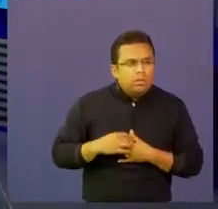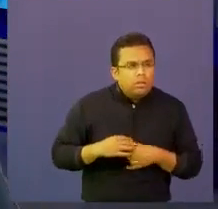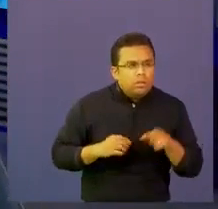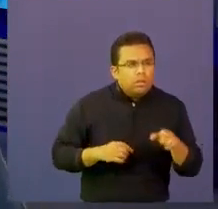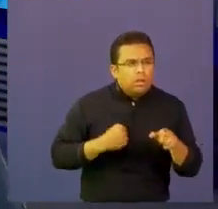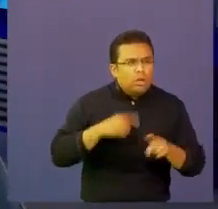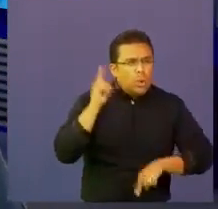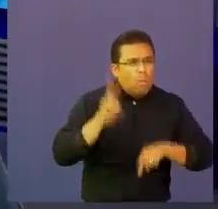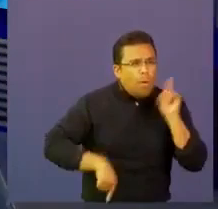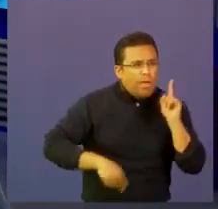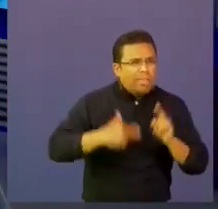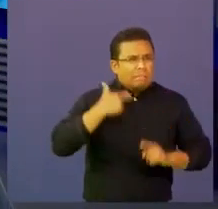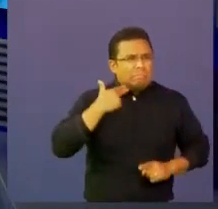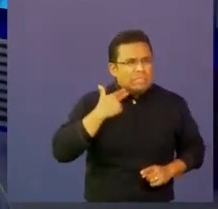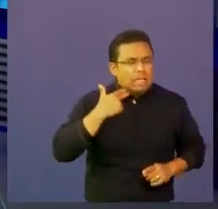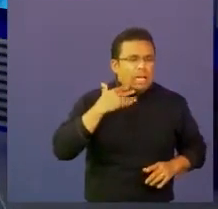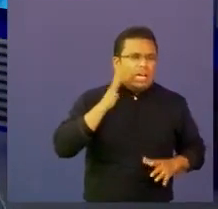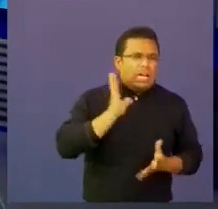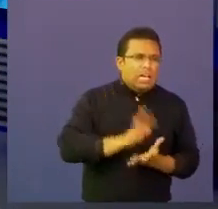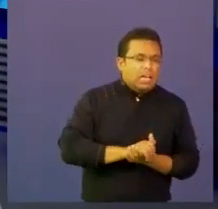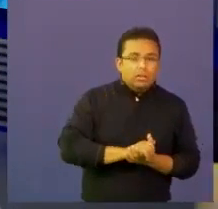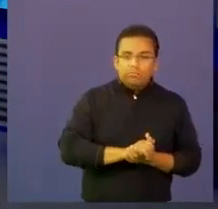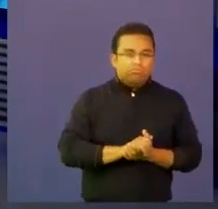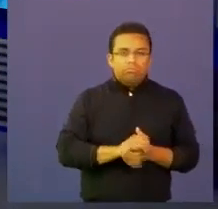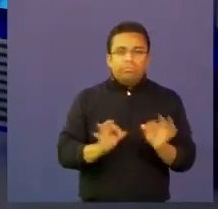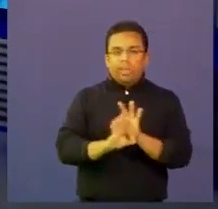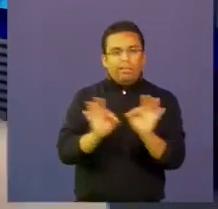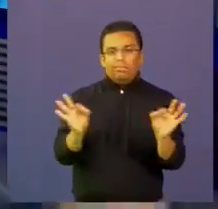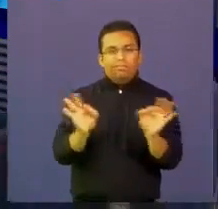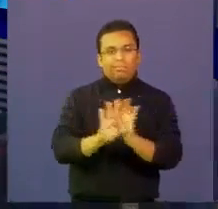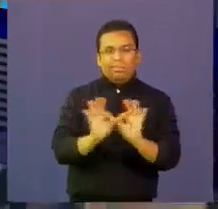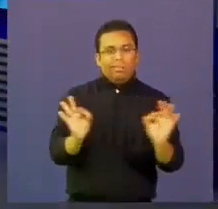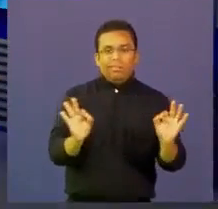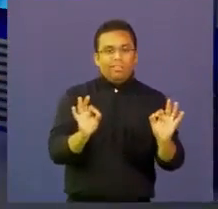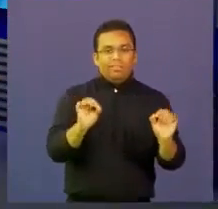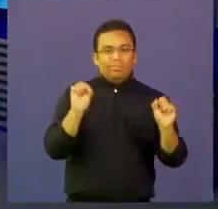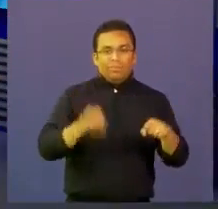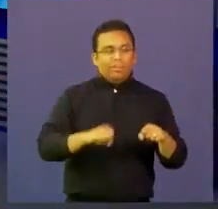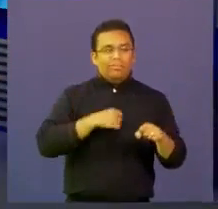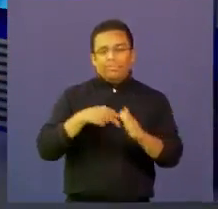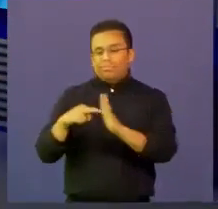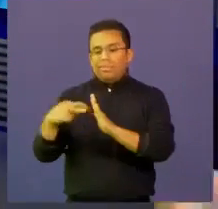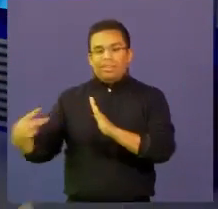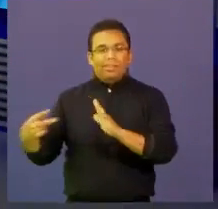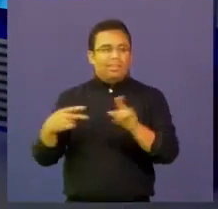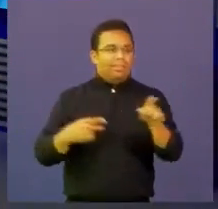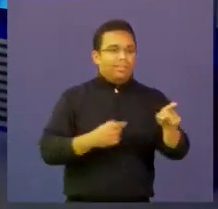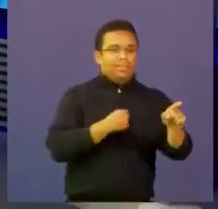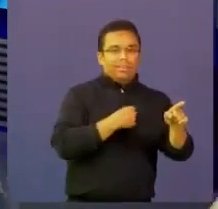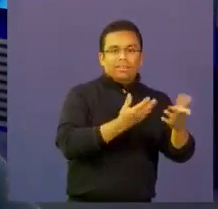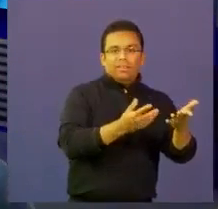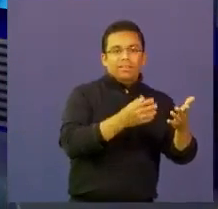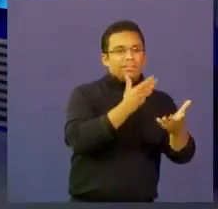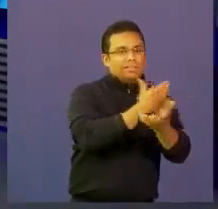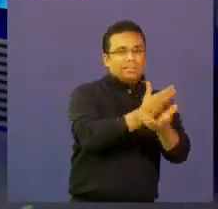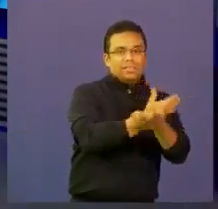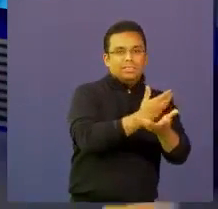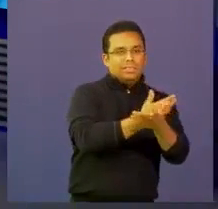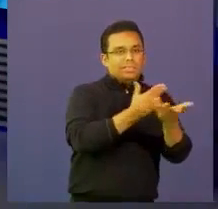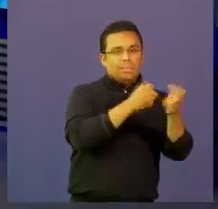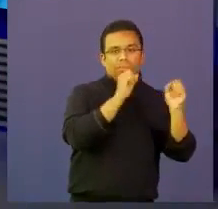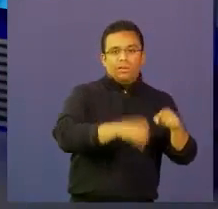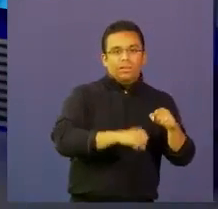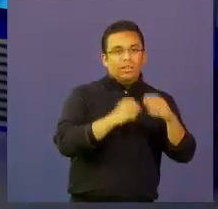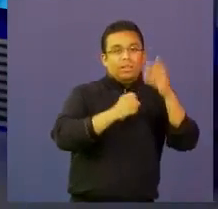conexión y pues realmente la ciencia y la tecnología desde San Andrés hasta la Amazonas, desde Chucua hasta